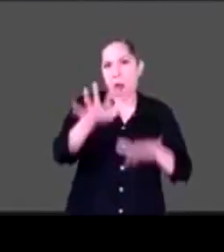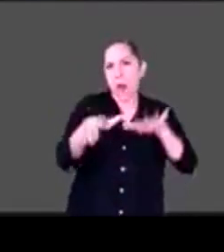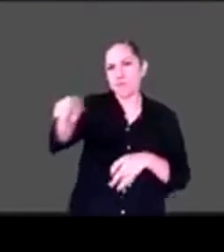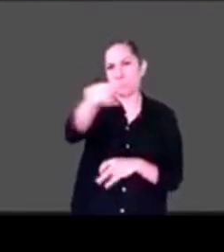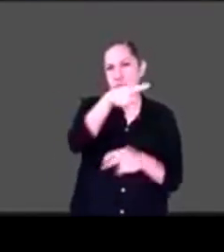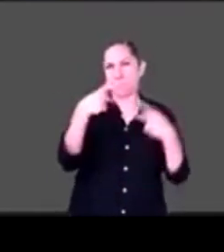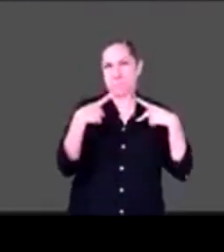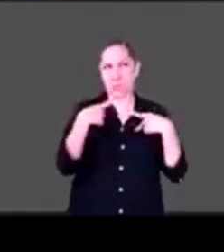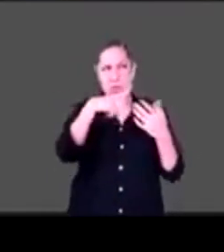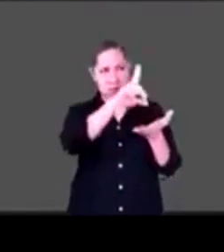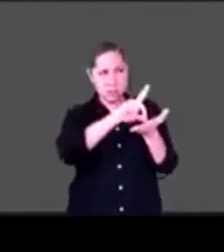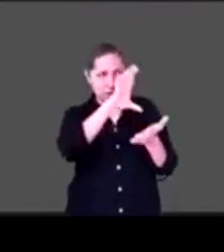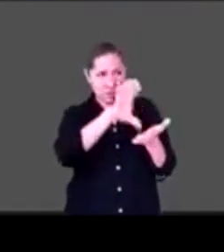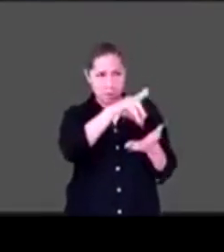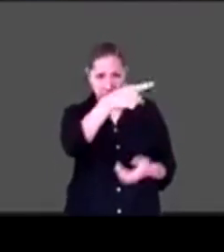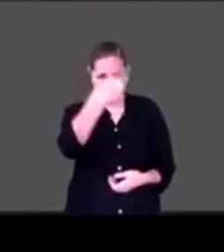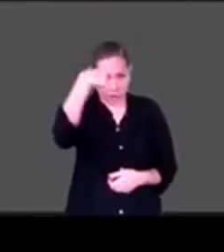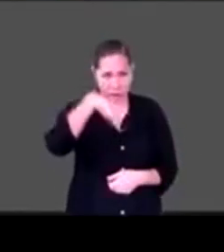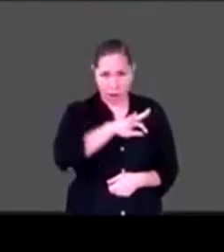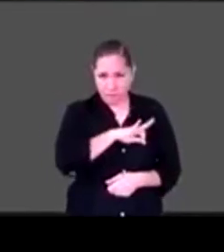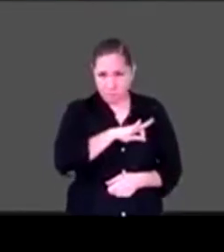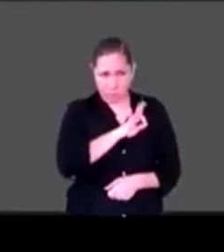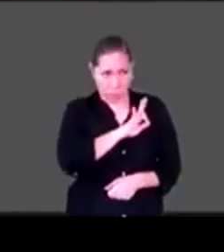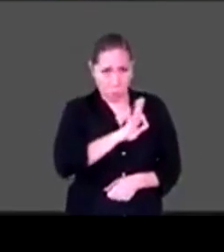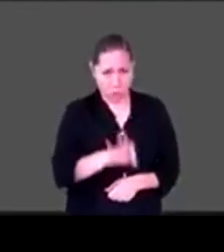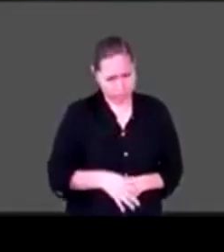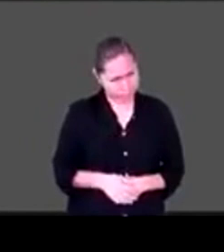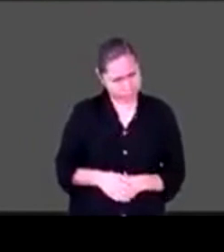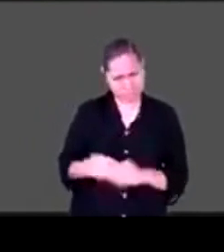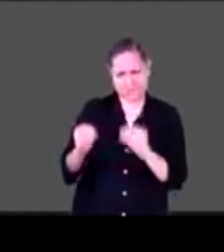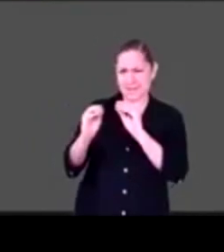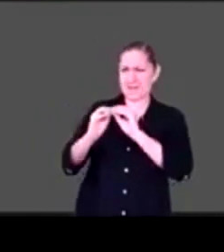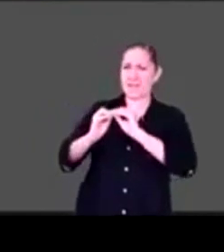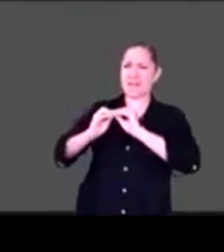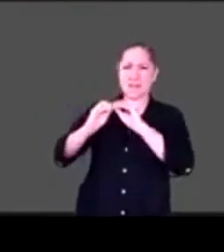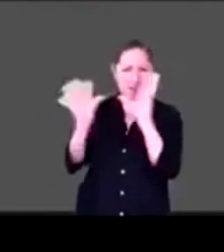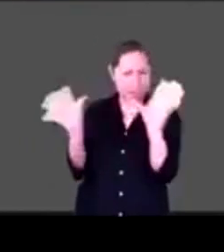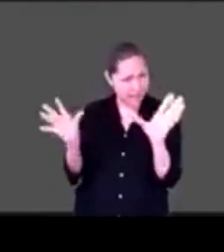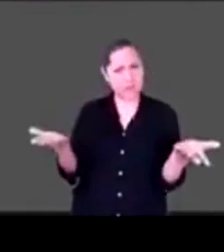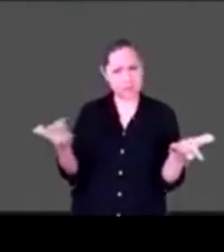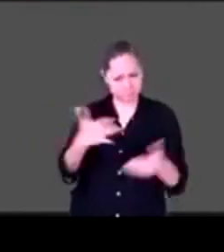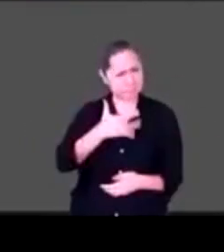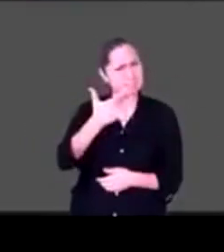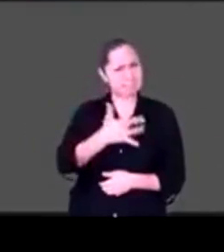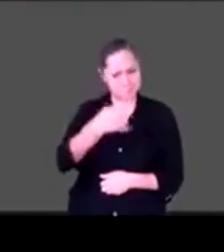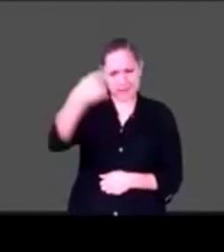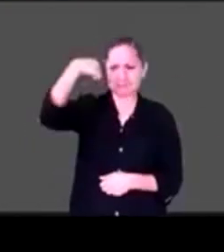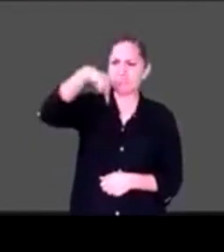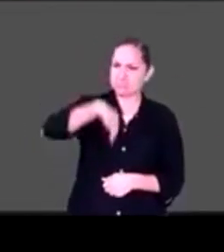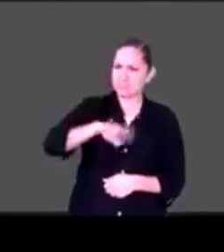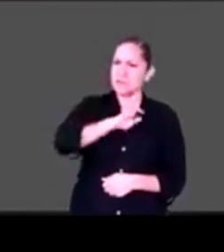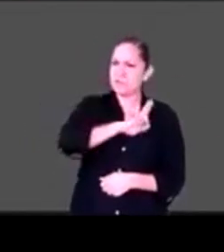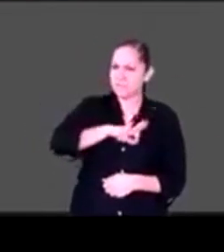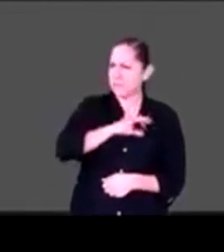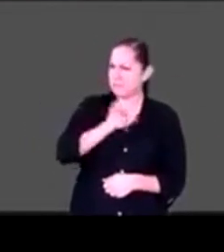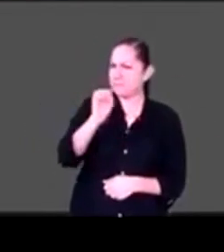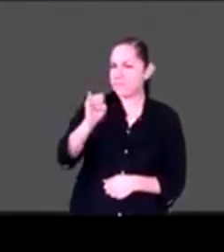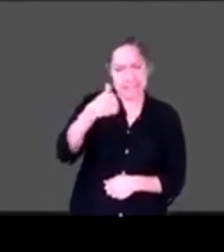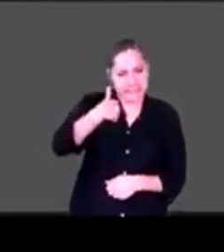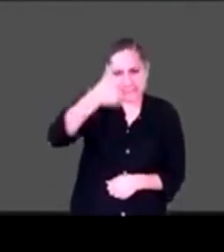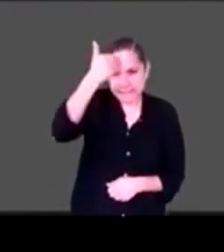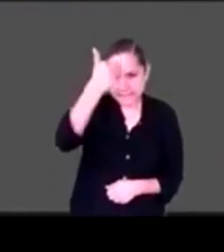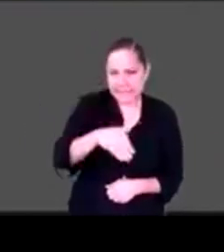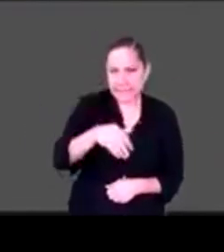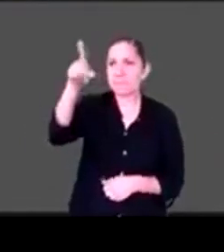Yo respondo, sí, claro. Se puede ser feliz con una discapacidad. Ya está muy citado esto de la convención, pero lo voy a